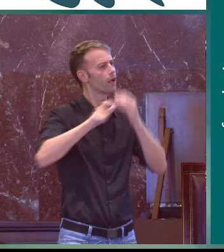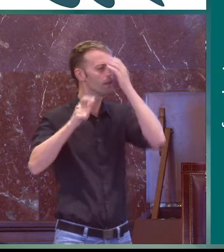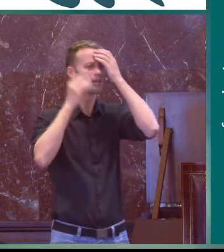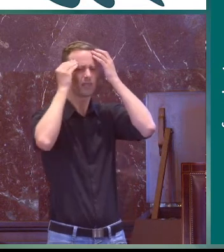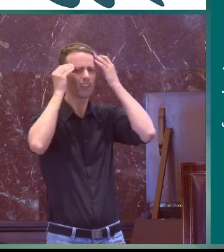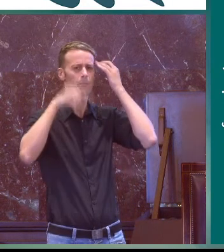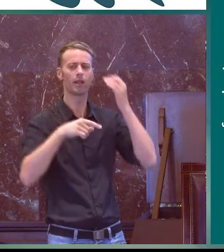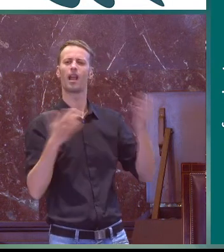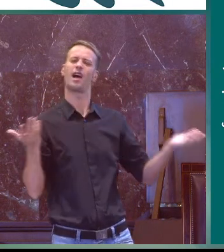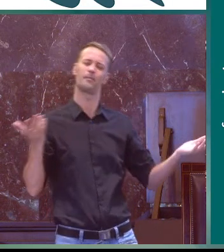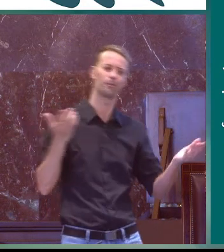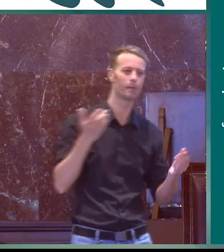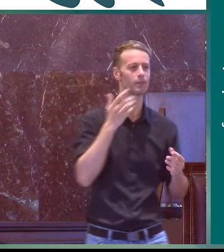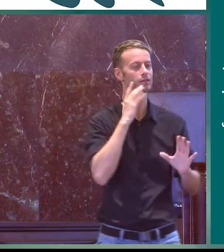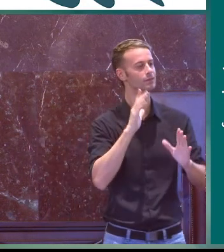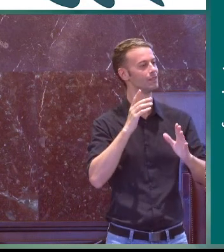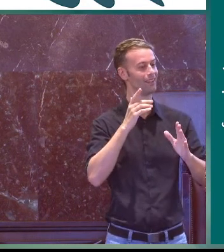y es verdad por un lado